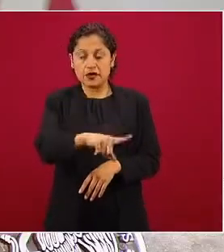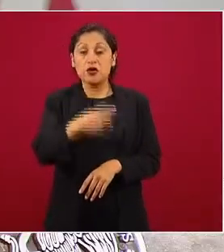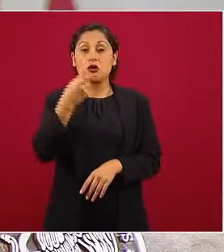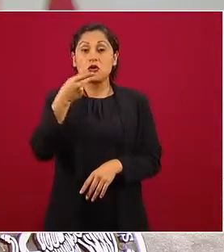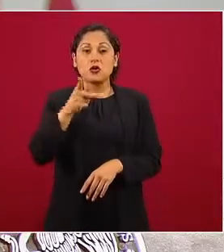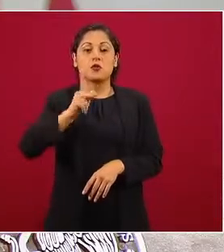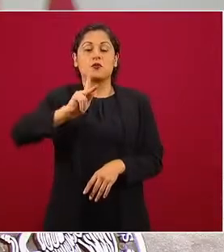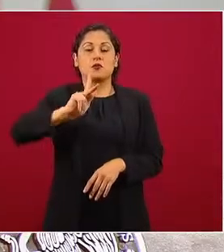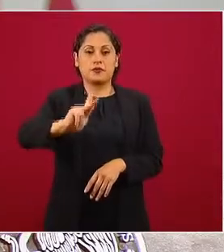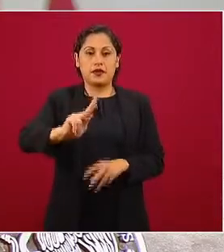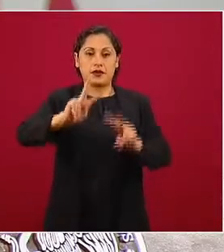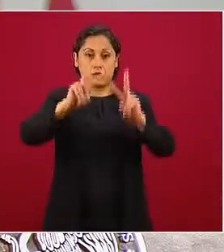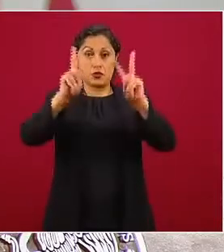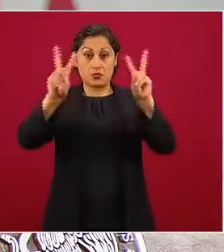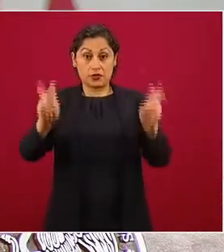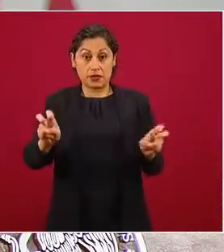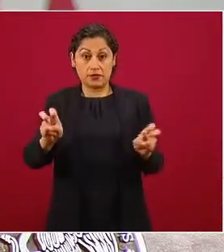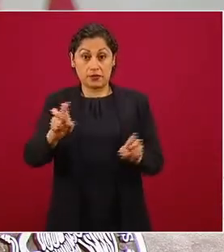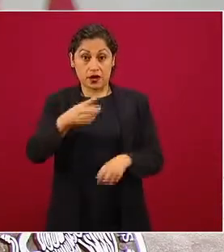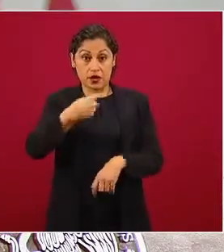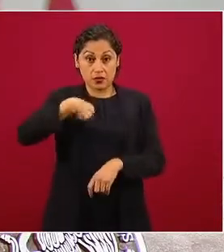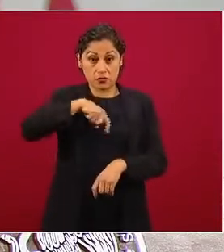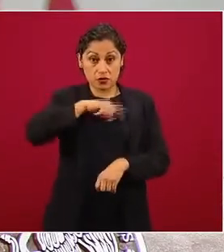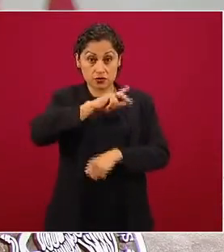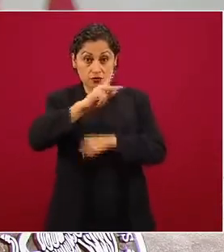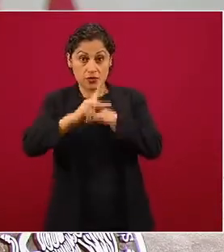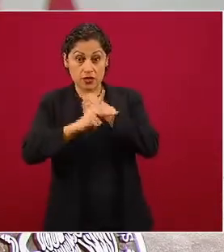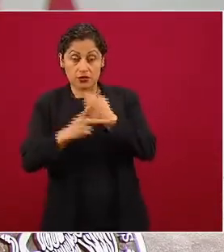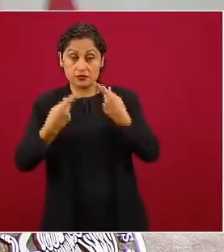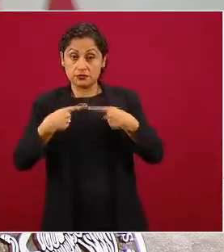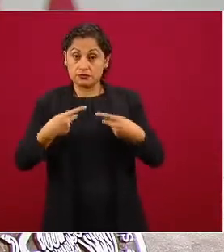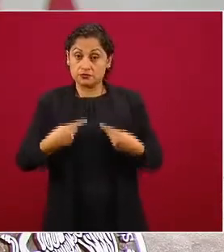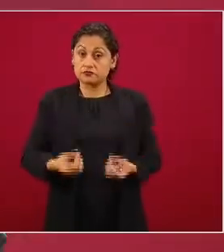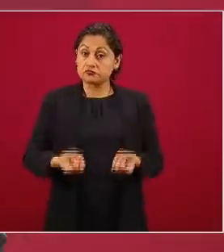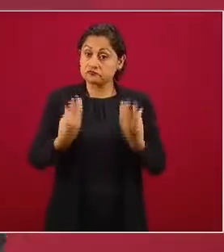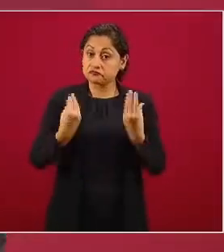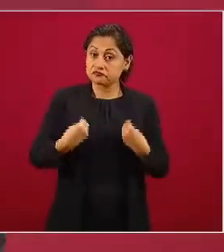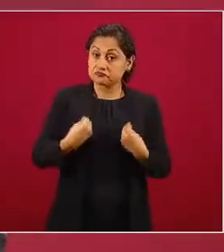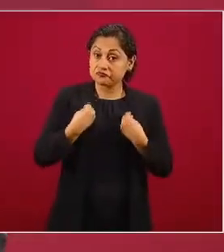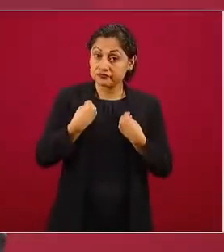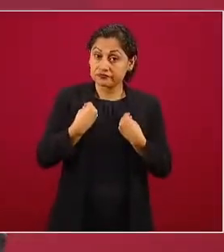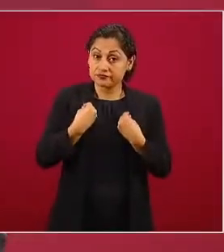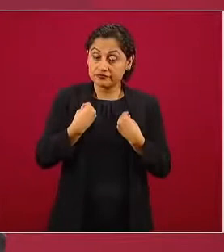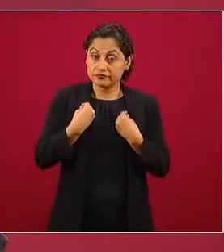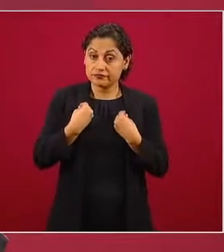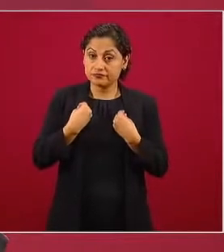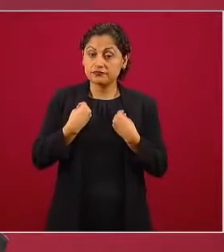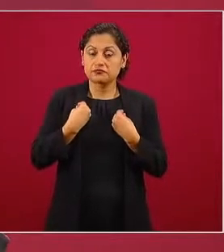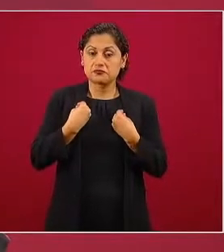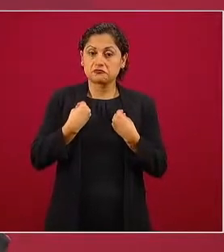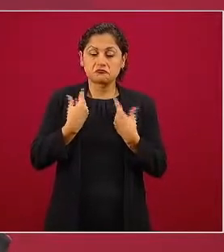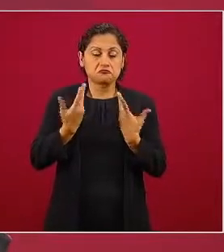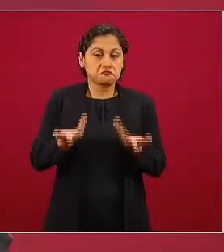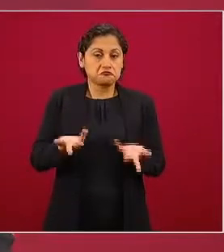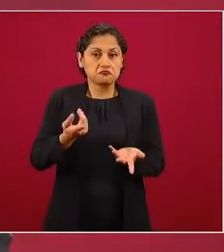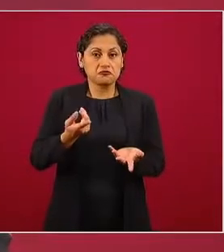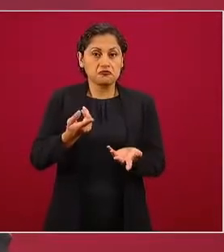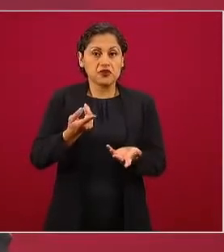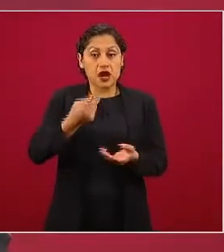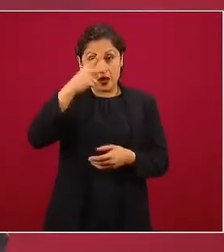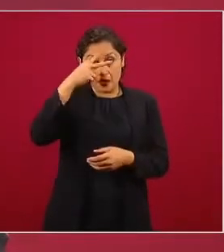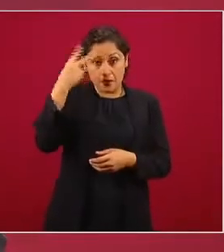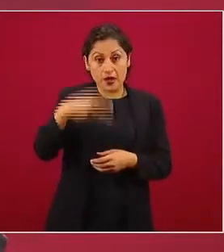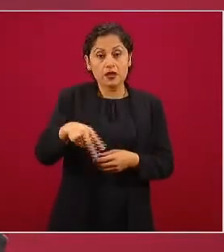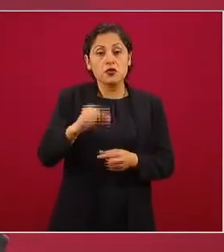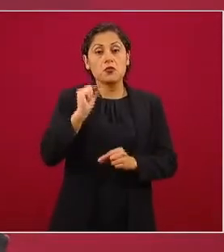población, lo nuestro se ha ido superando con el